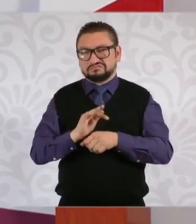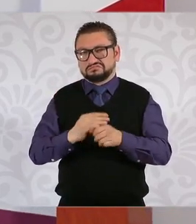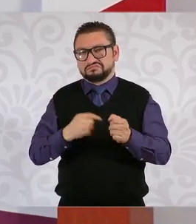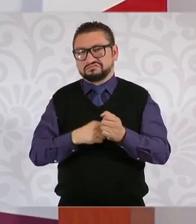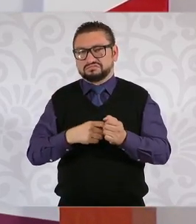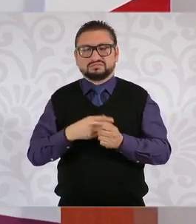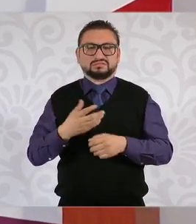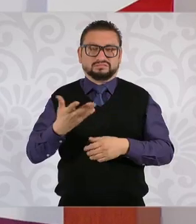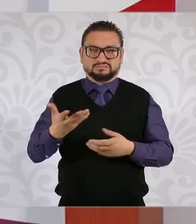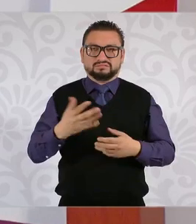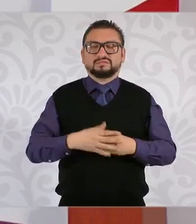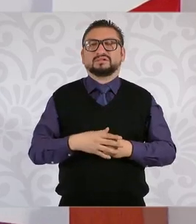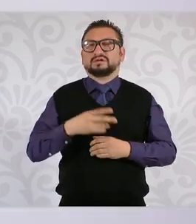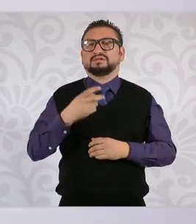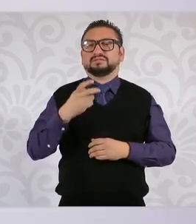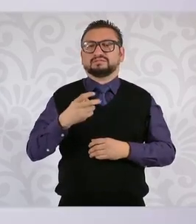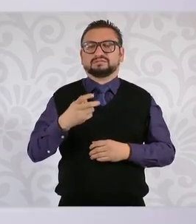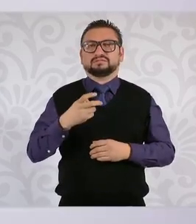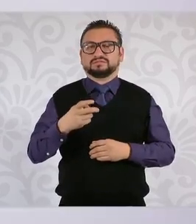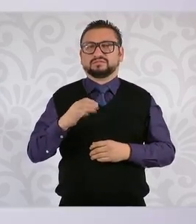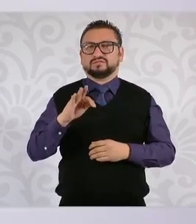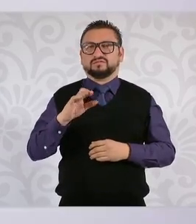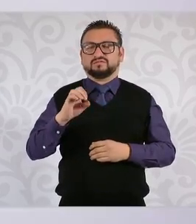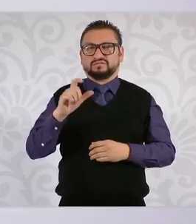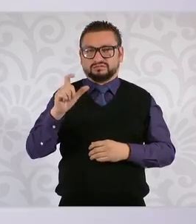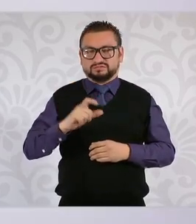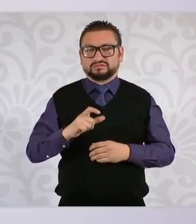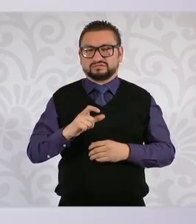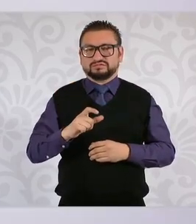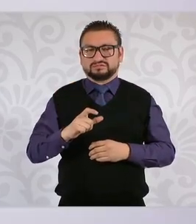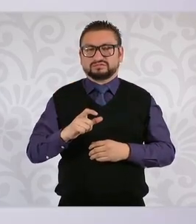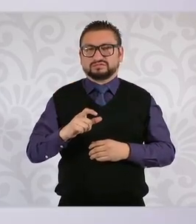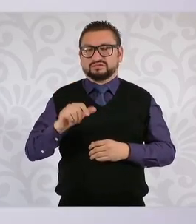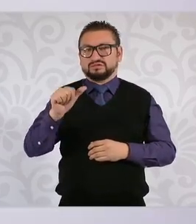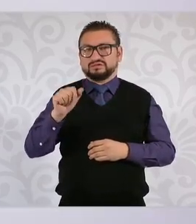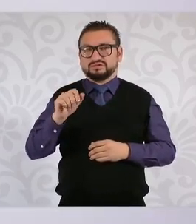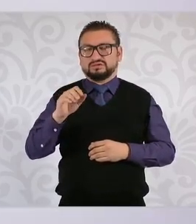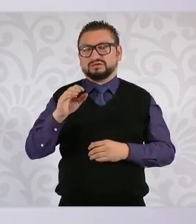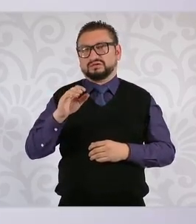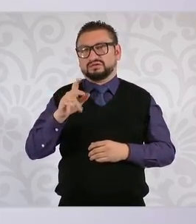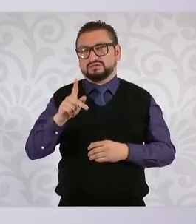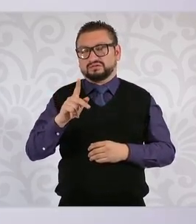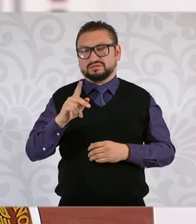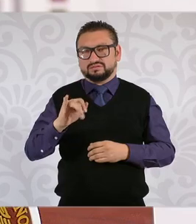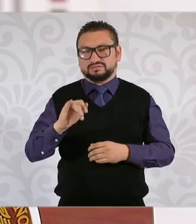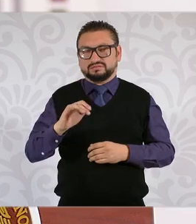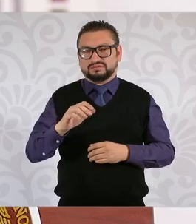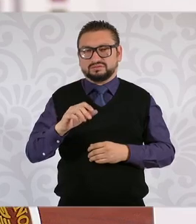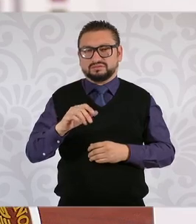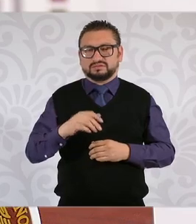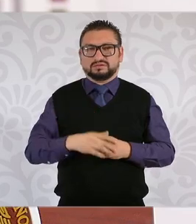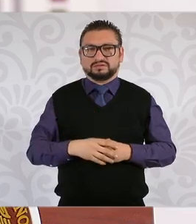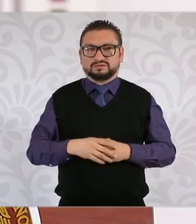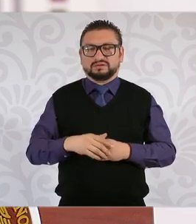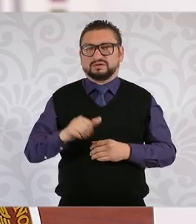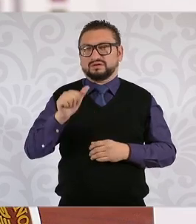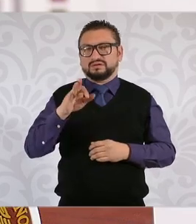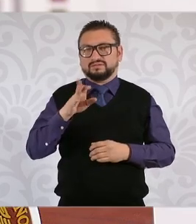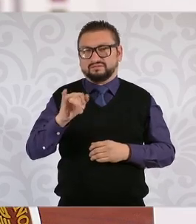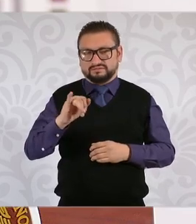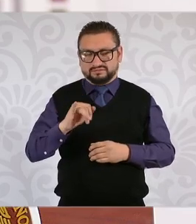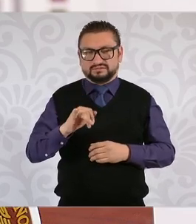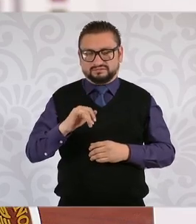Llega a ser, bueno, con Fox de la AFI, creo que era, ¿no?, de la Agencia Federal de